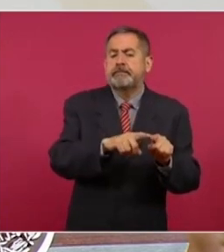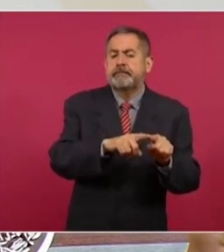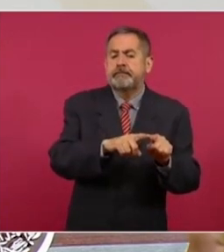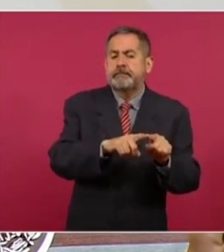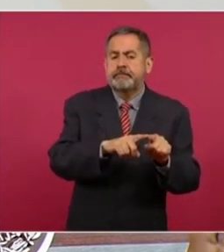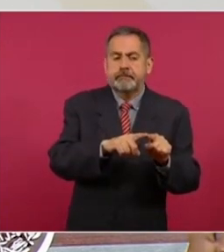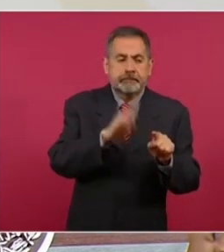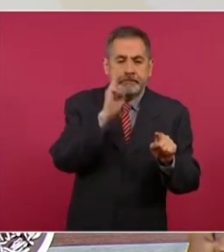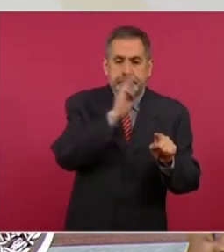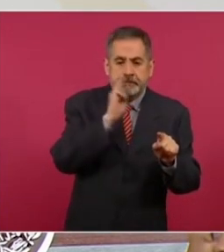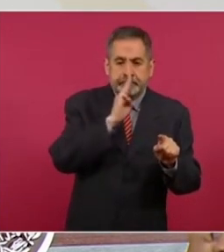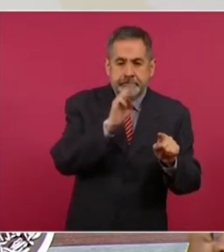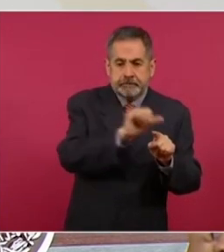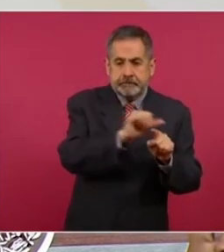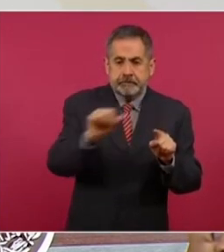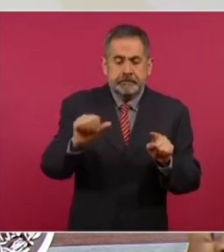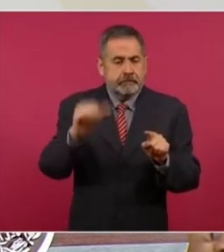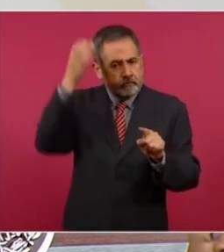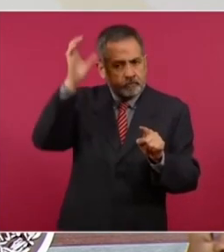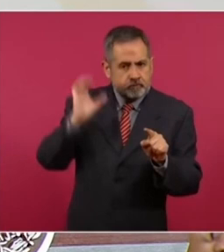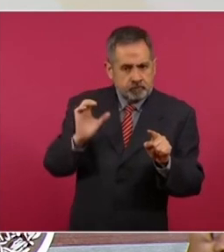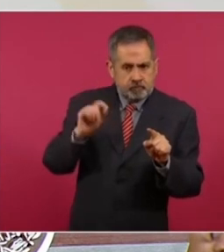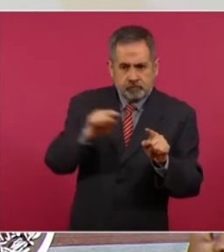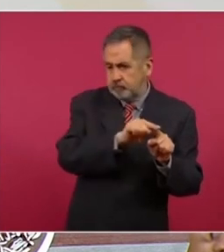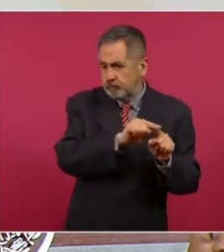Mazatlán a Culiacán